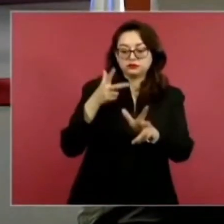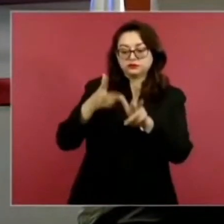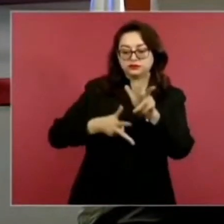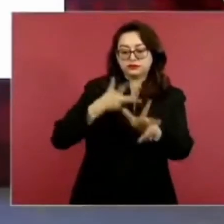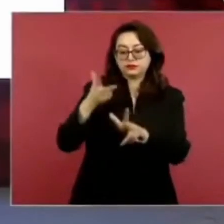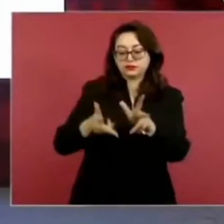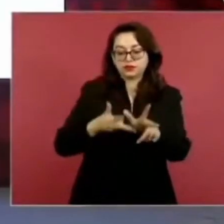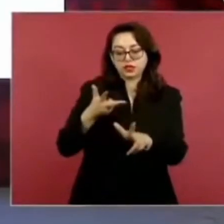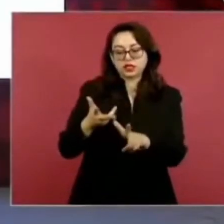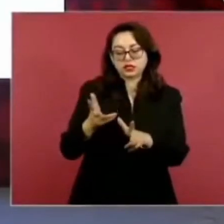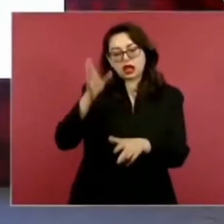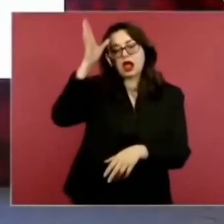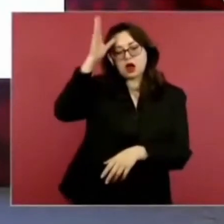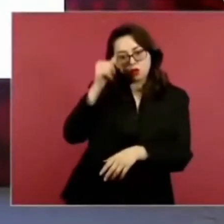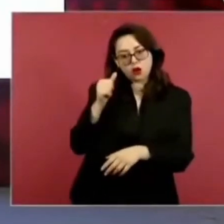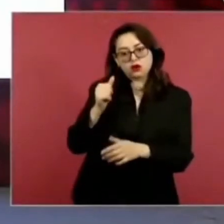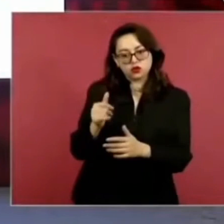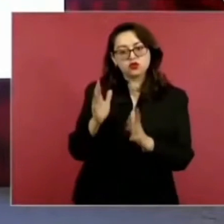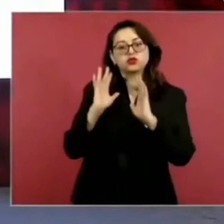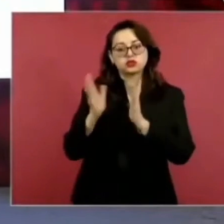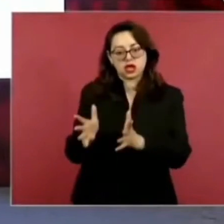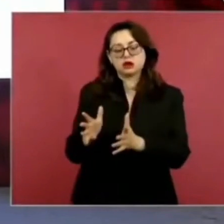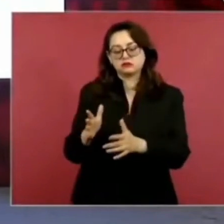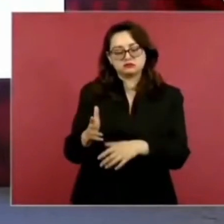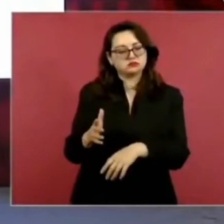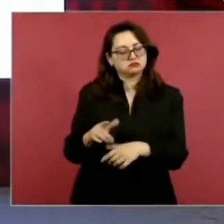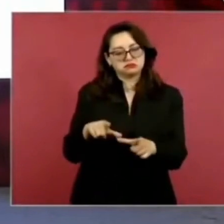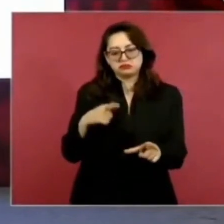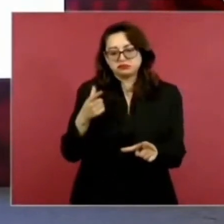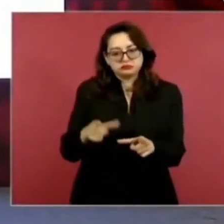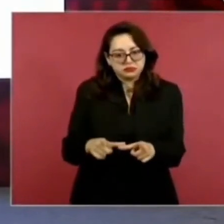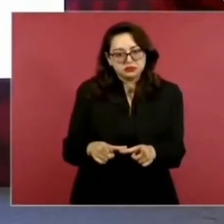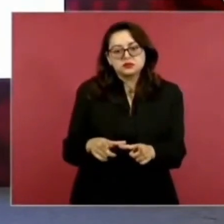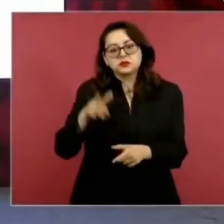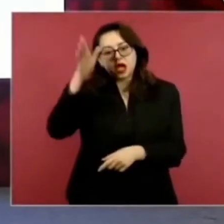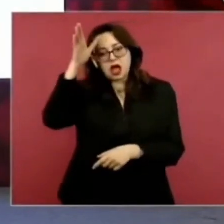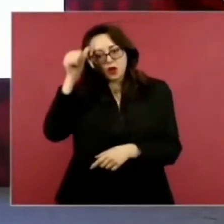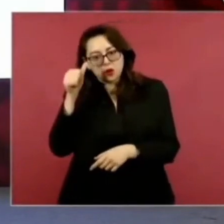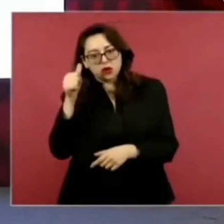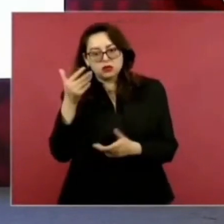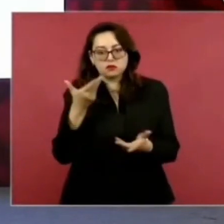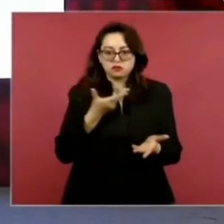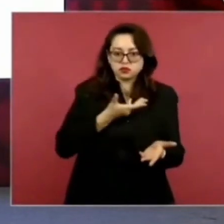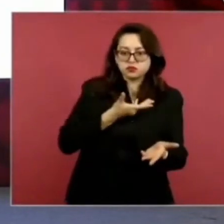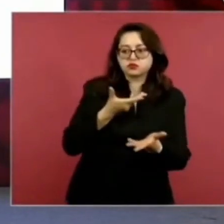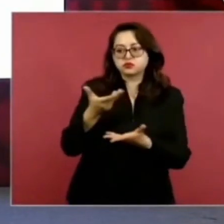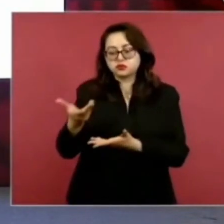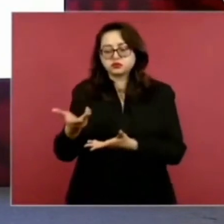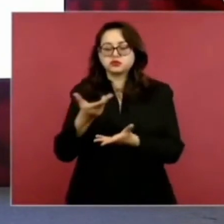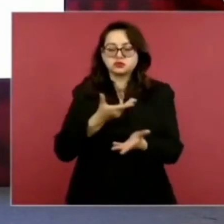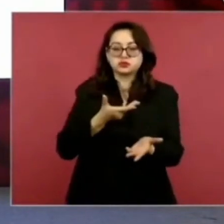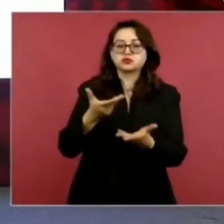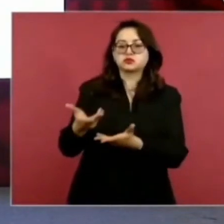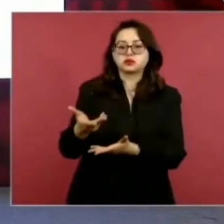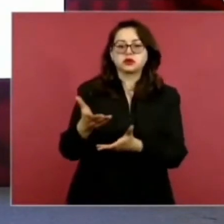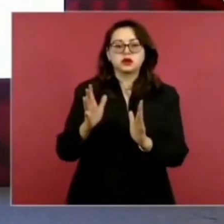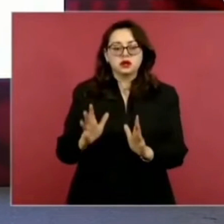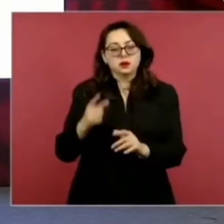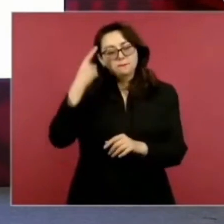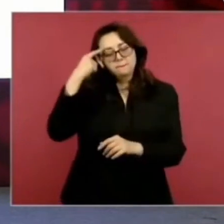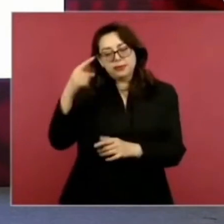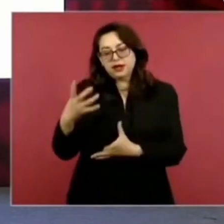este tramo. ya se llegó a un acuerdo con ellos de la